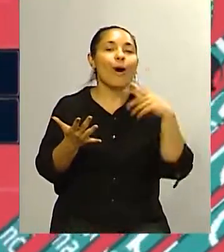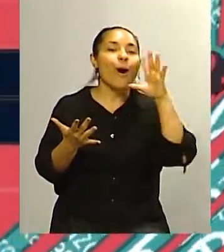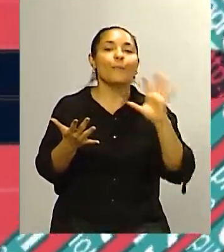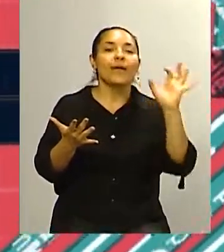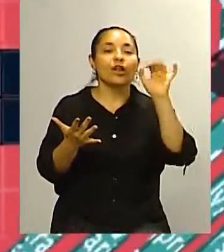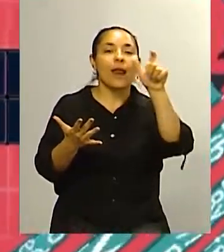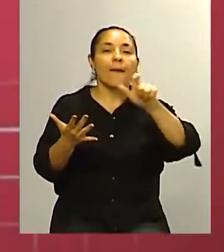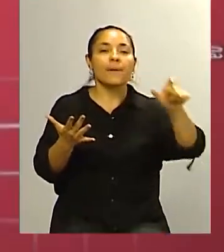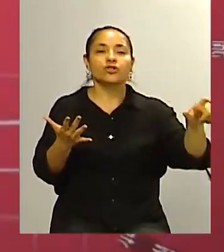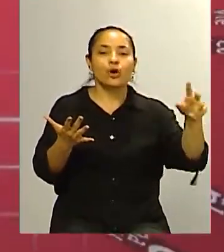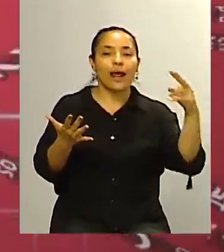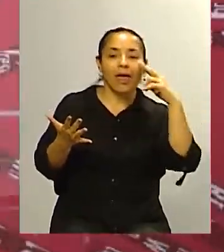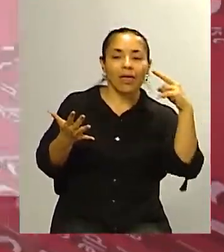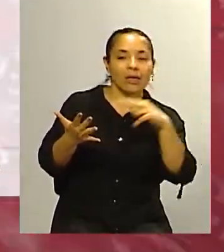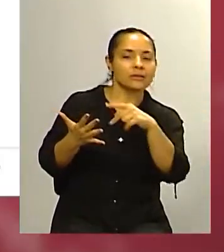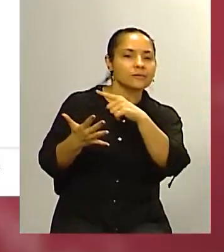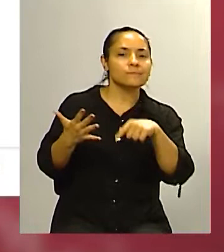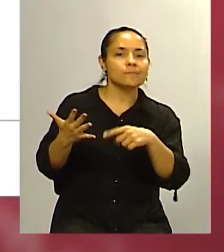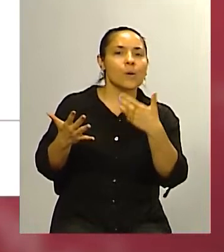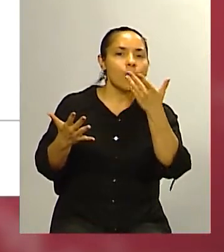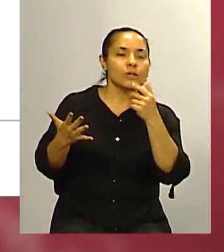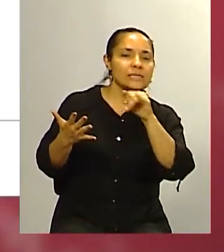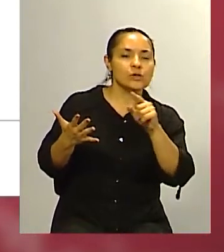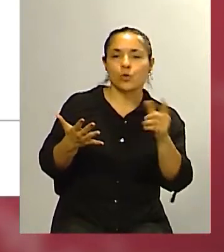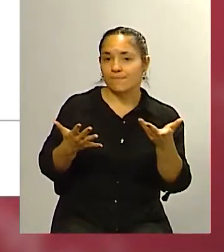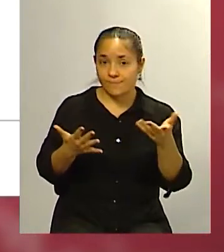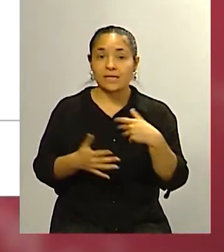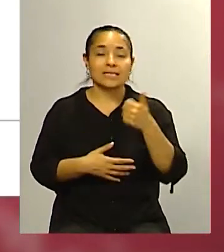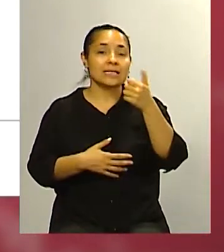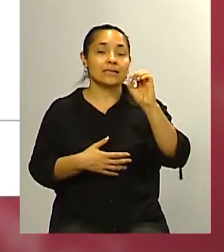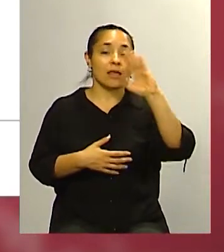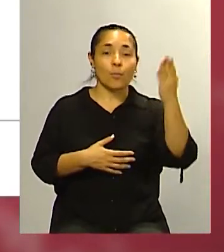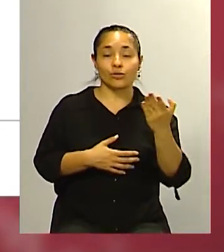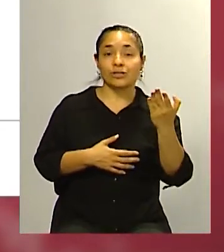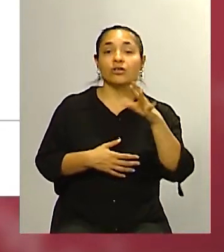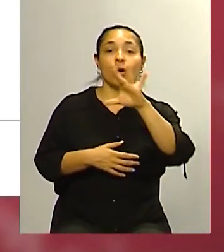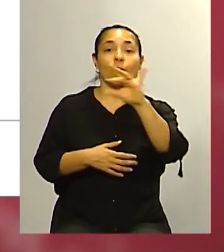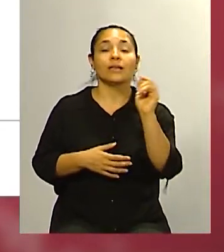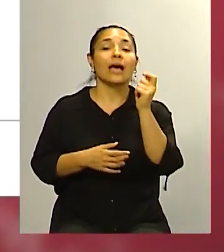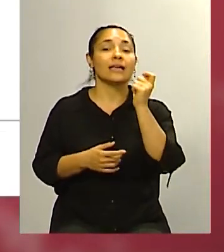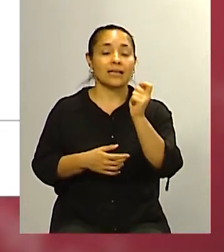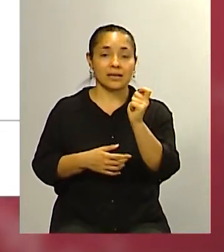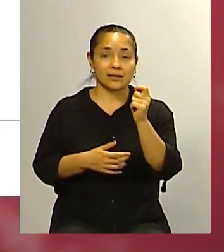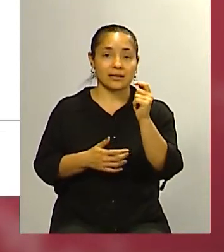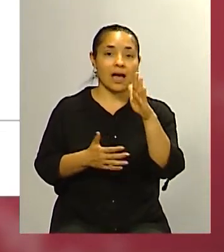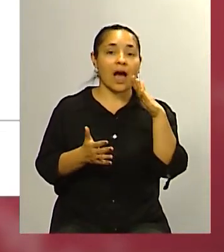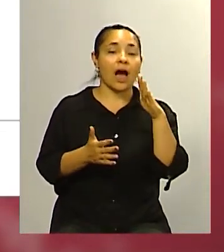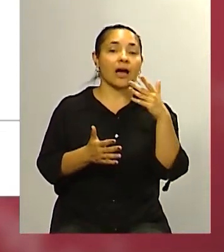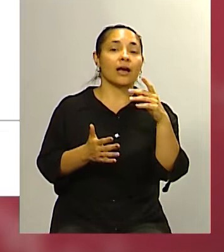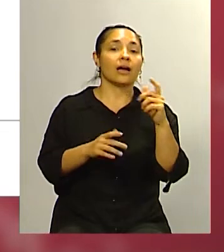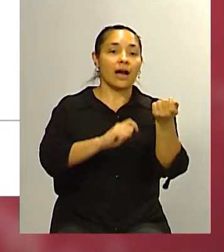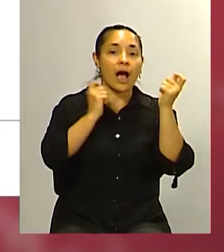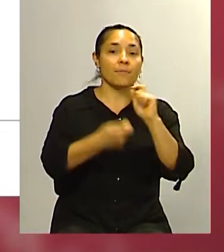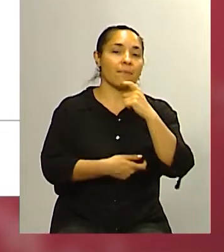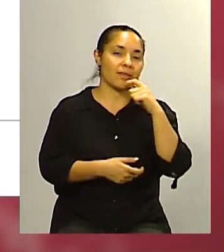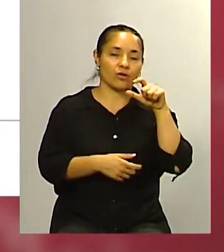pero tenemos que ver que el 60% de la población votaría al frente Cambio a Mendoza en